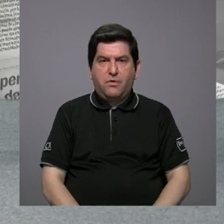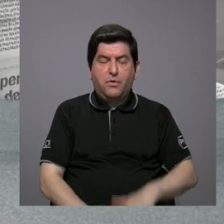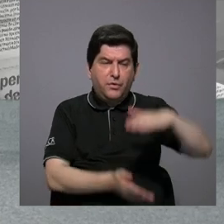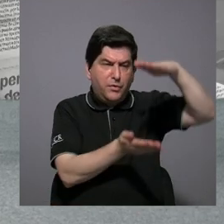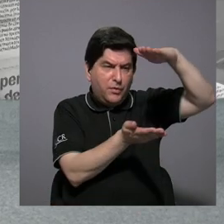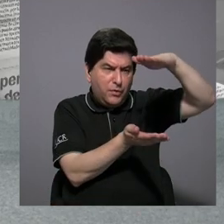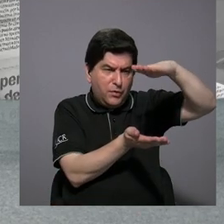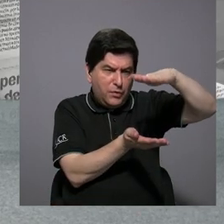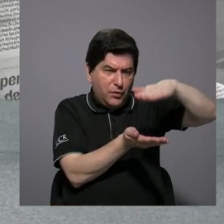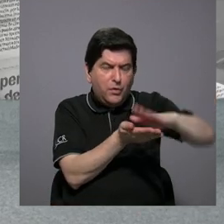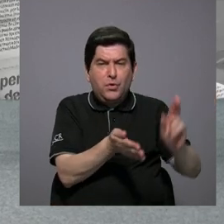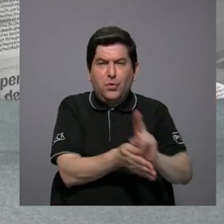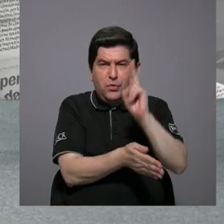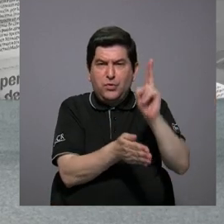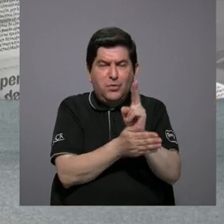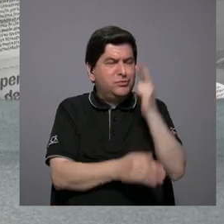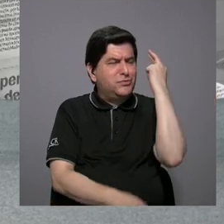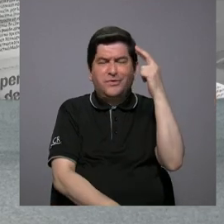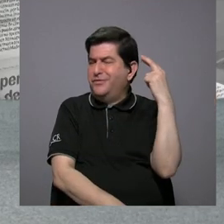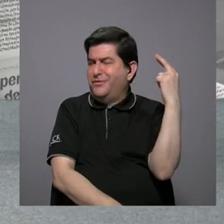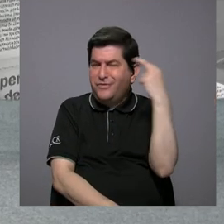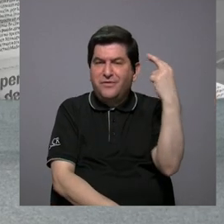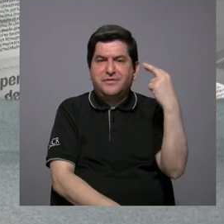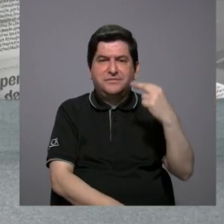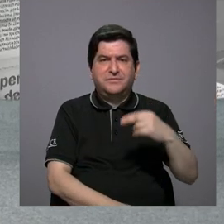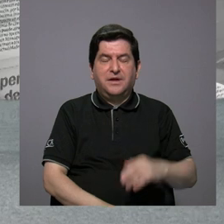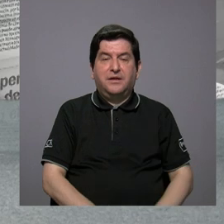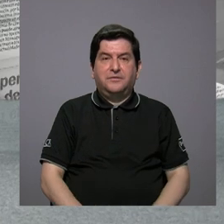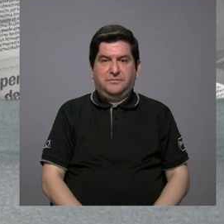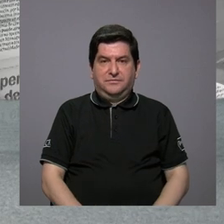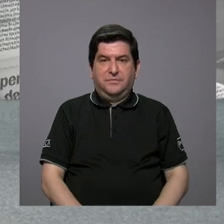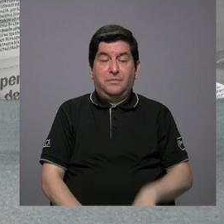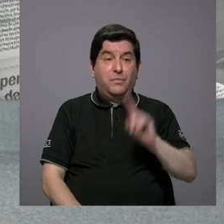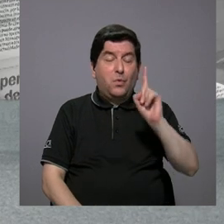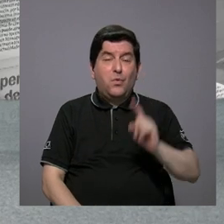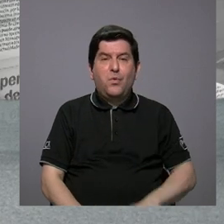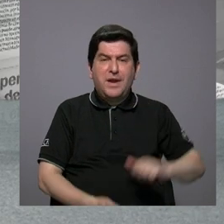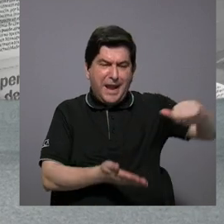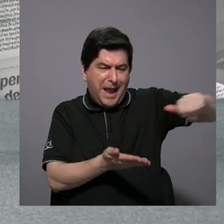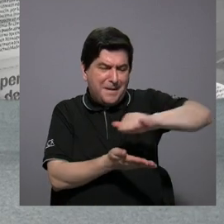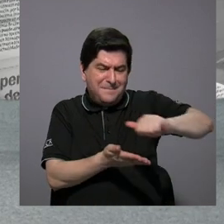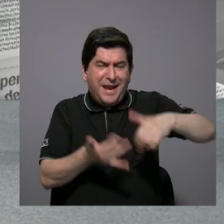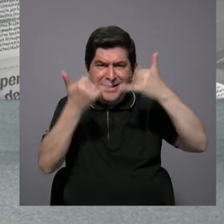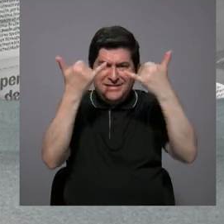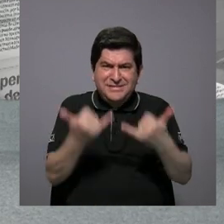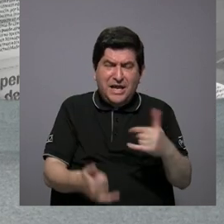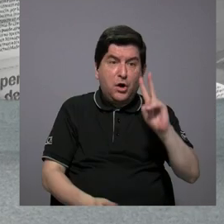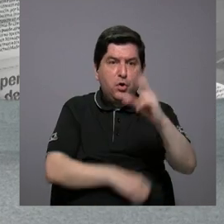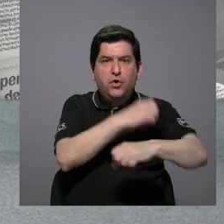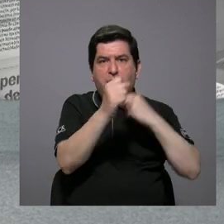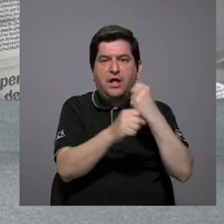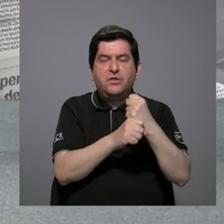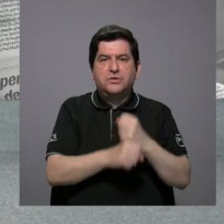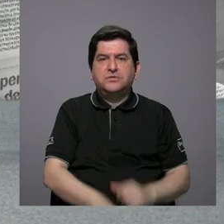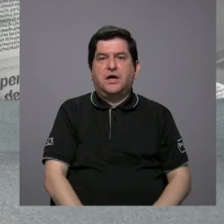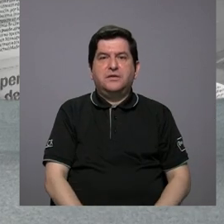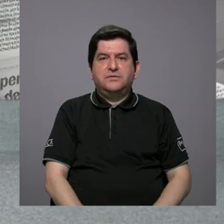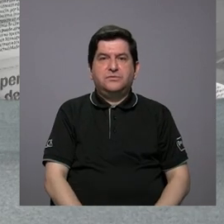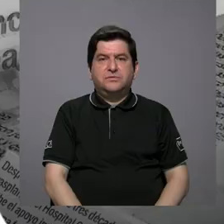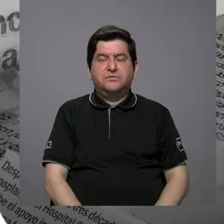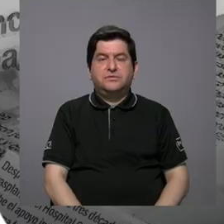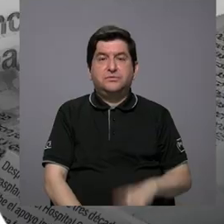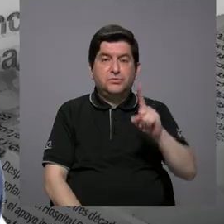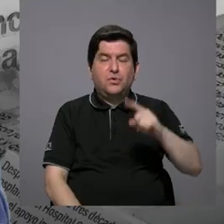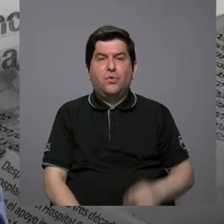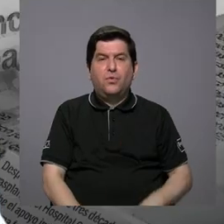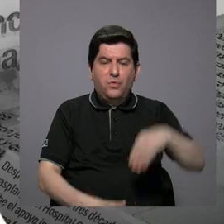reducción de este consumo irracional. ¿Cómo es posible que una plancha me dure ahora solo dos años? Un tostador,